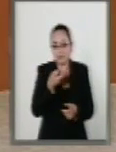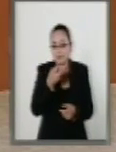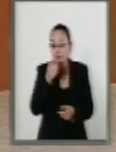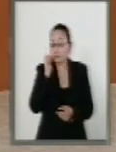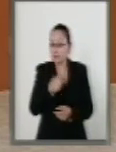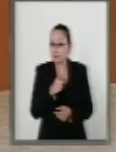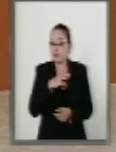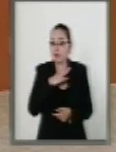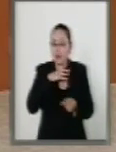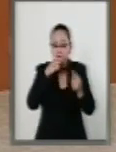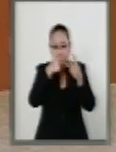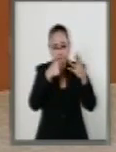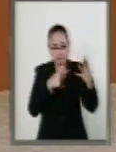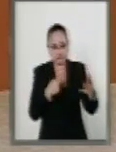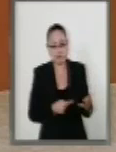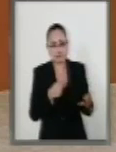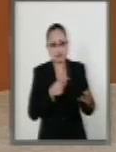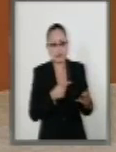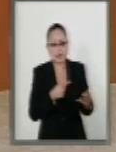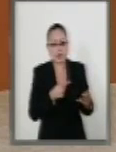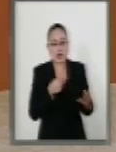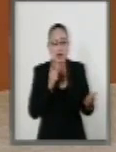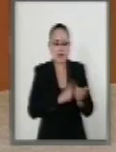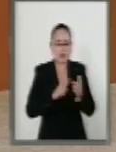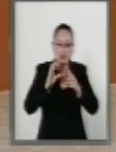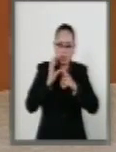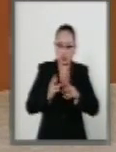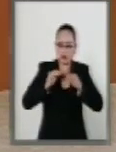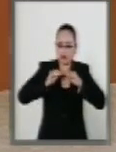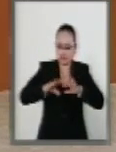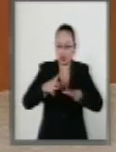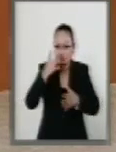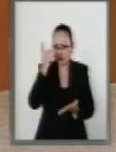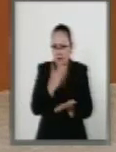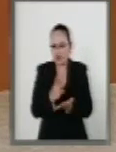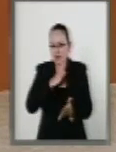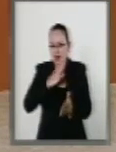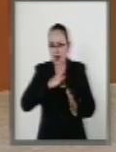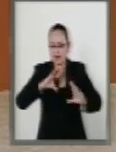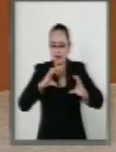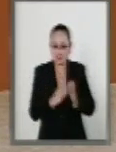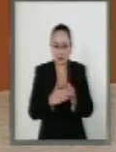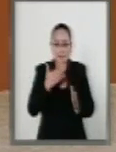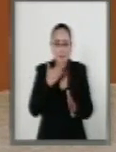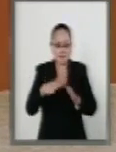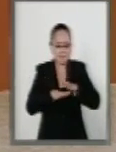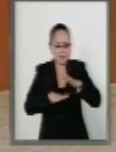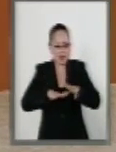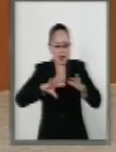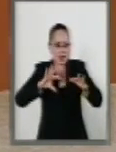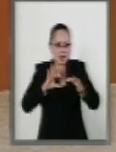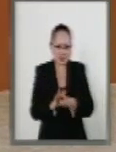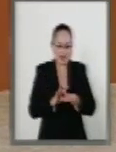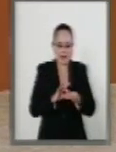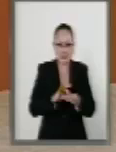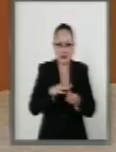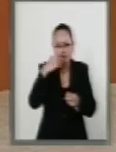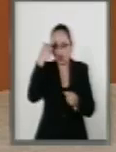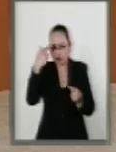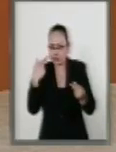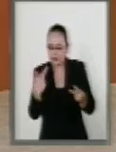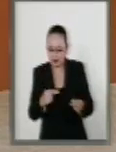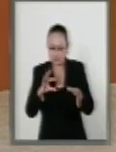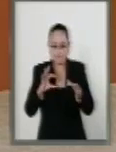instrumentos emitidos por la Comisión no sólo tengan un adecuado sustento técnico y jurídico, sino que